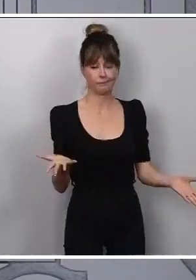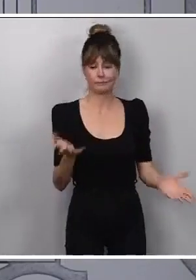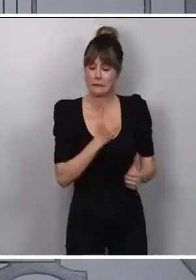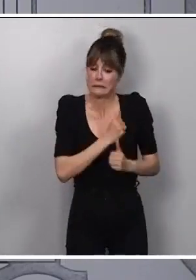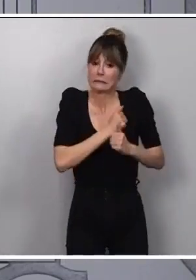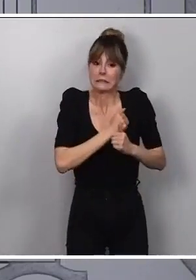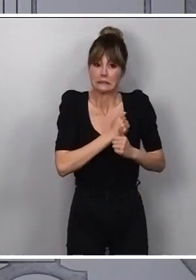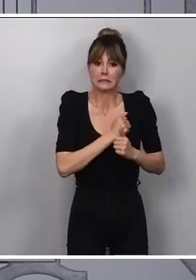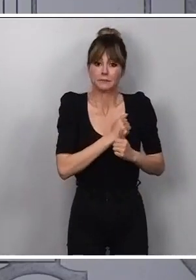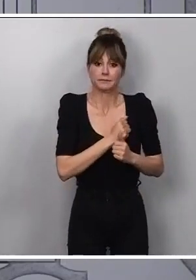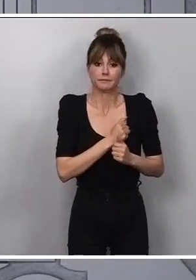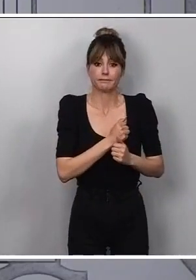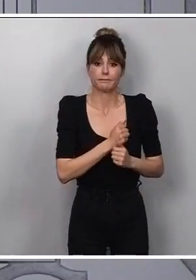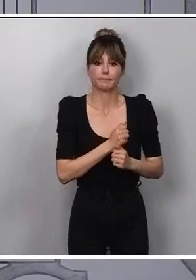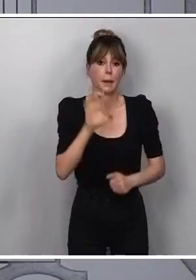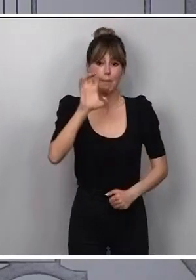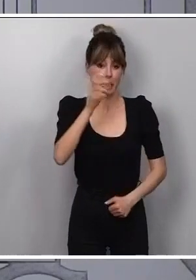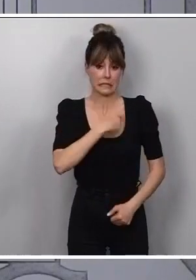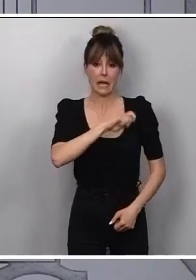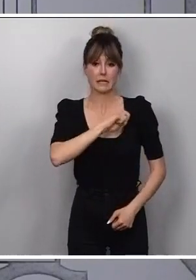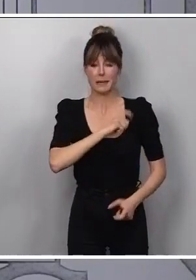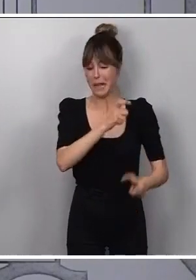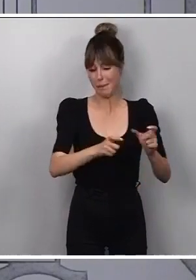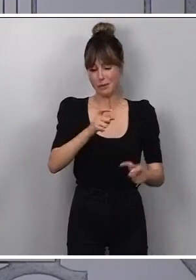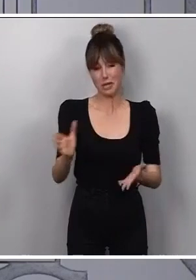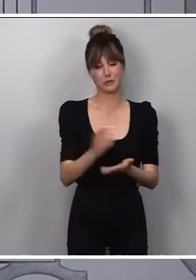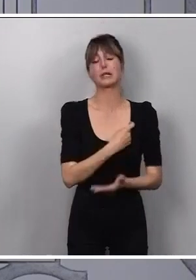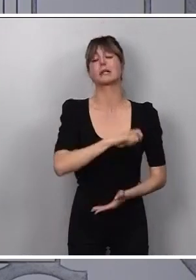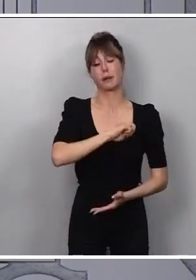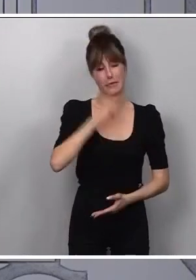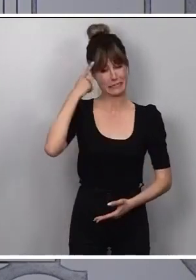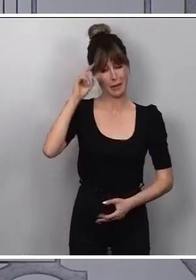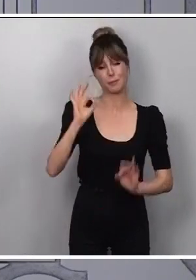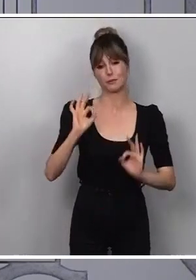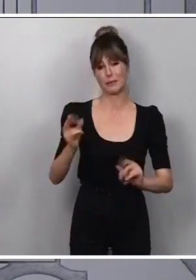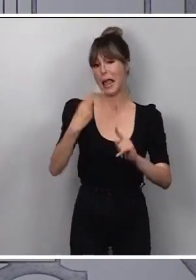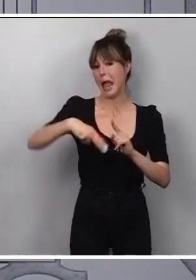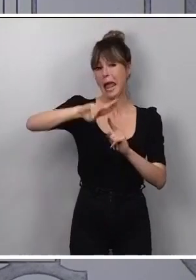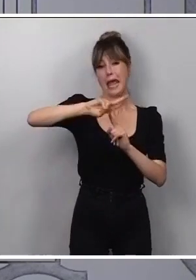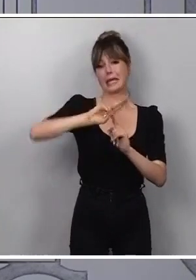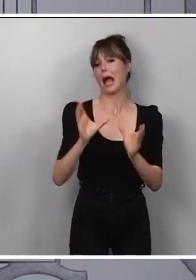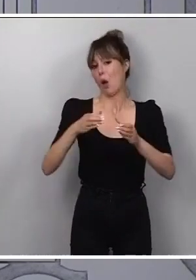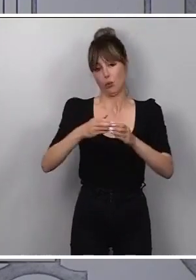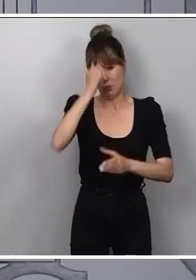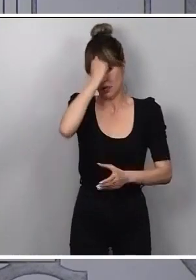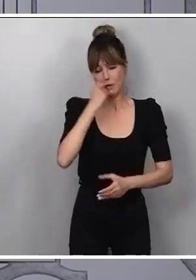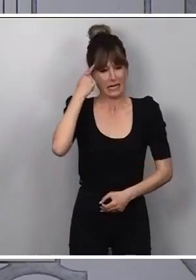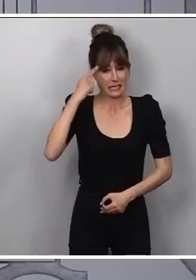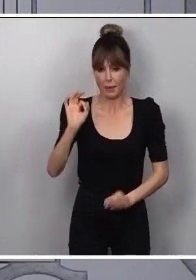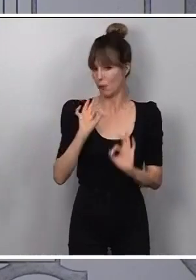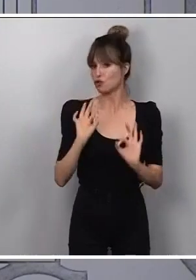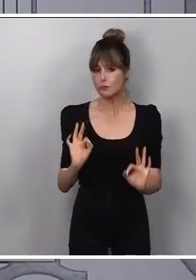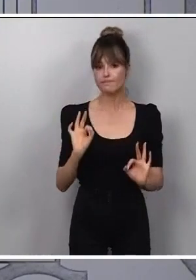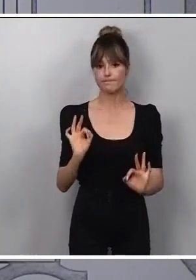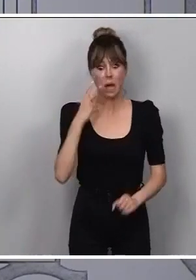Desgraciadamente en este país todos los españoles sabemos muy bien que ETA fue una banda terrorista. Y no